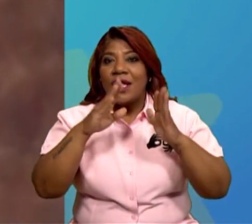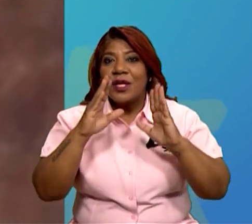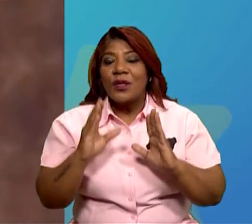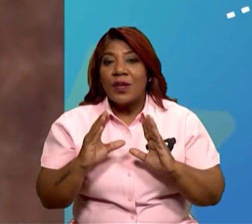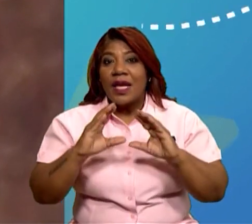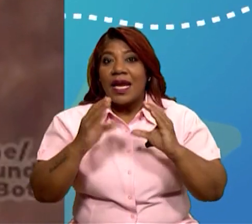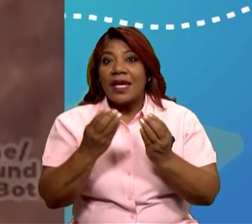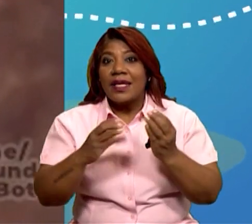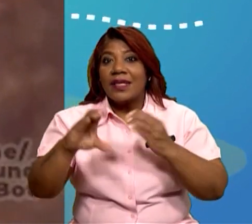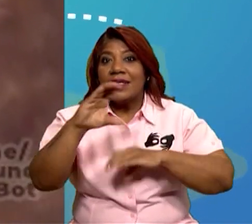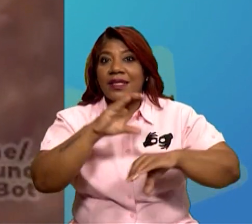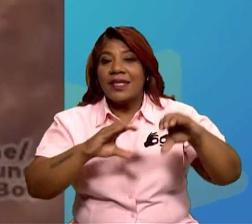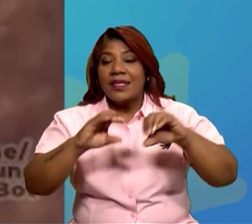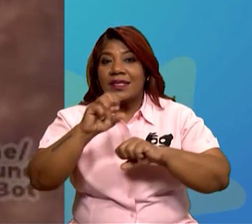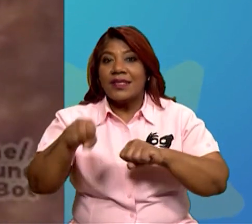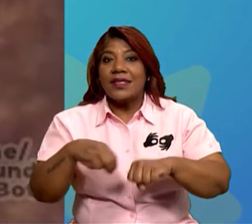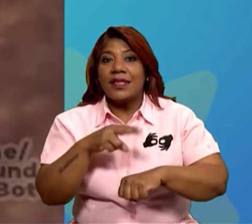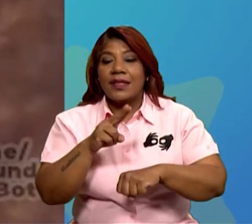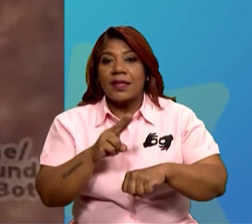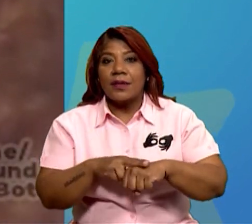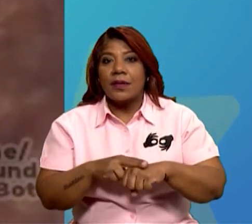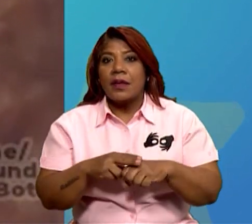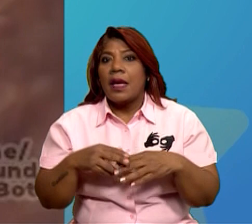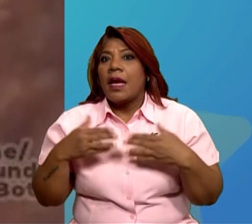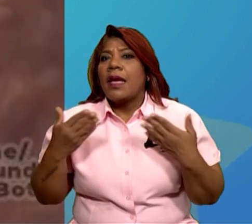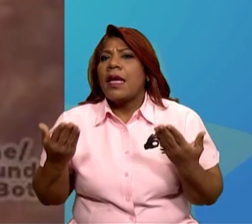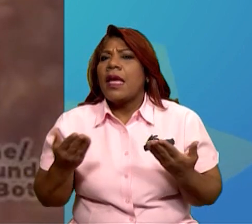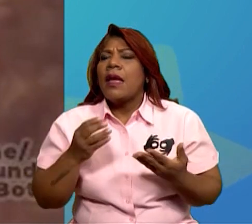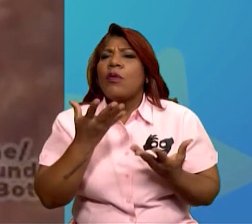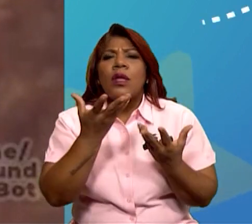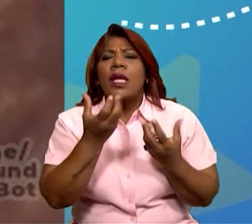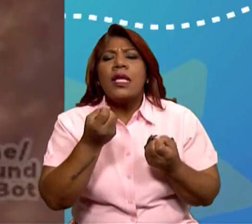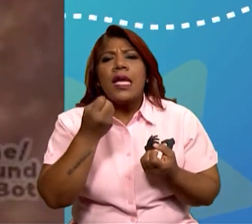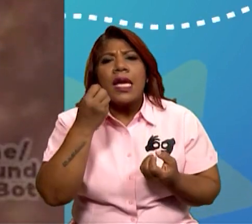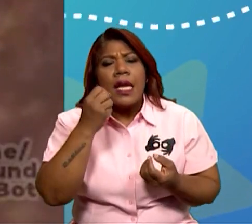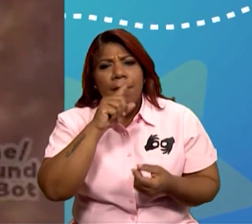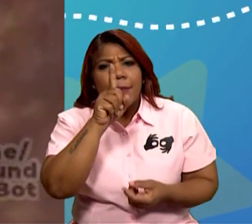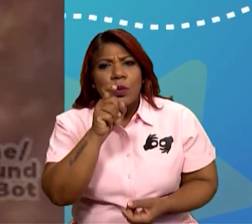clase de Ciencias Naturales. A ver, maestro, ¿en qué le puedo servir en esta mañana?